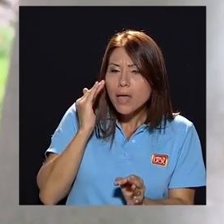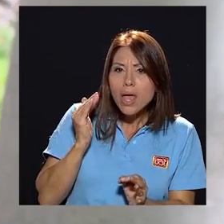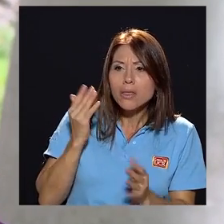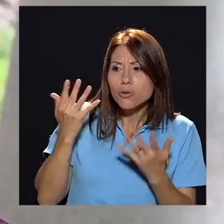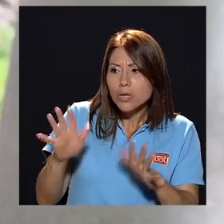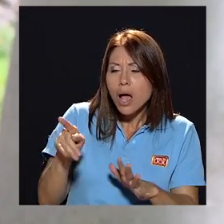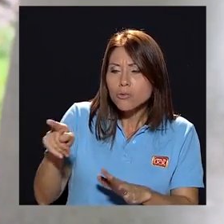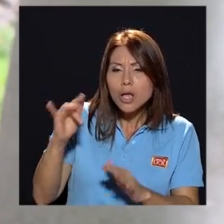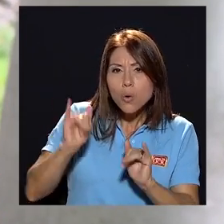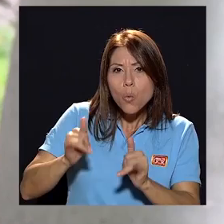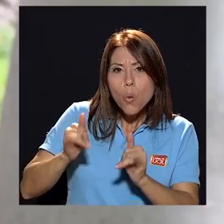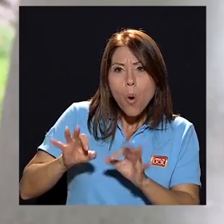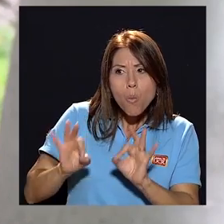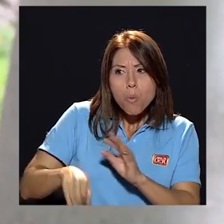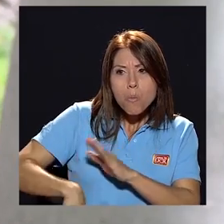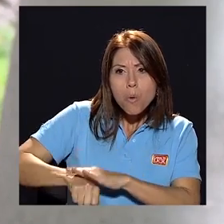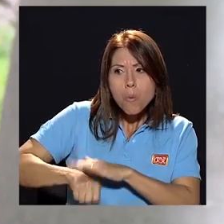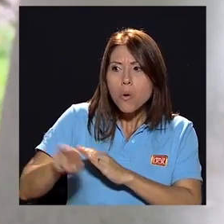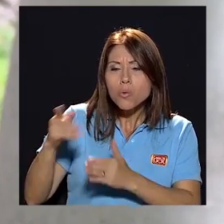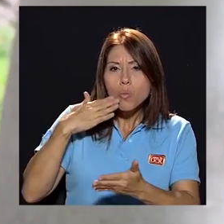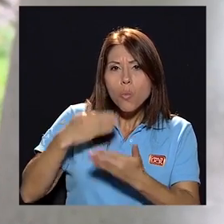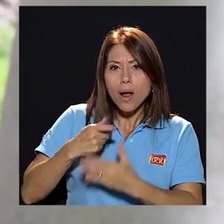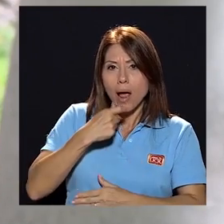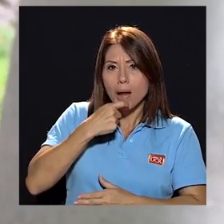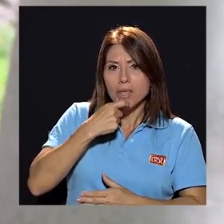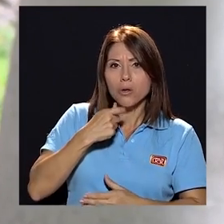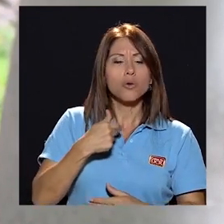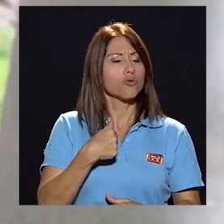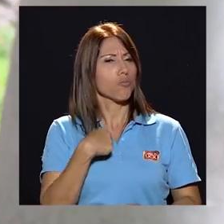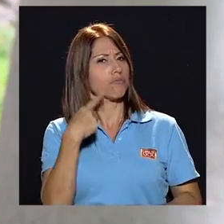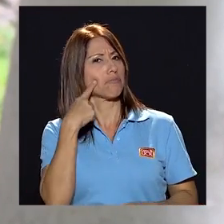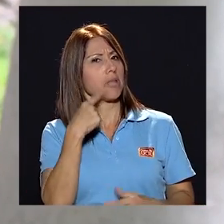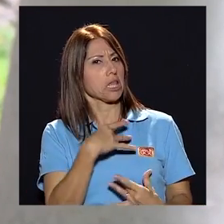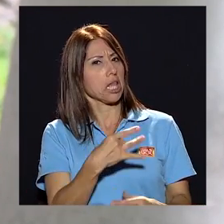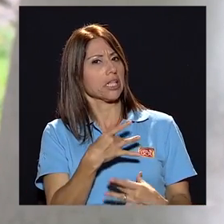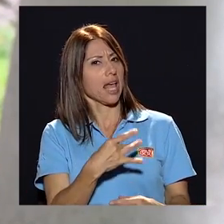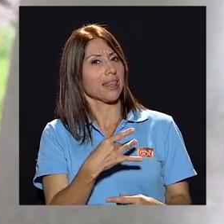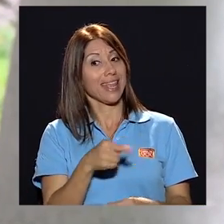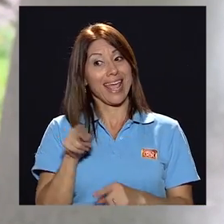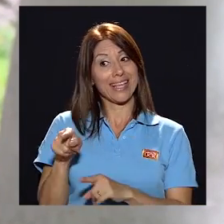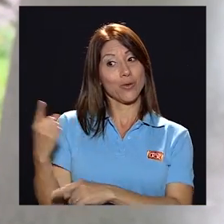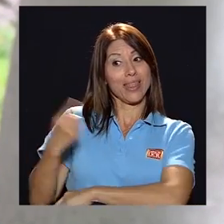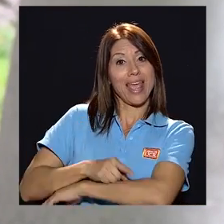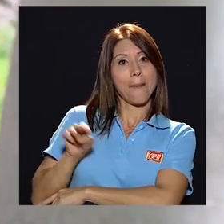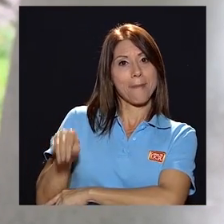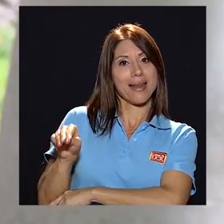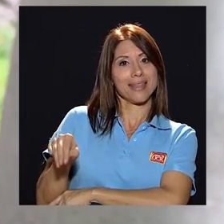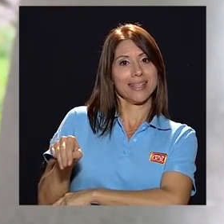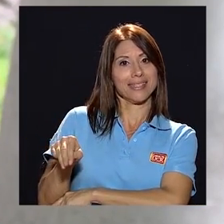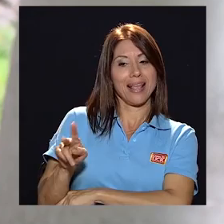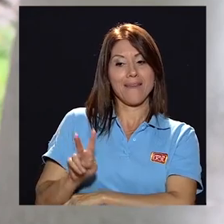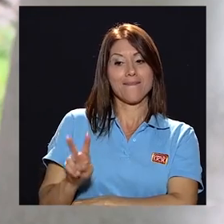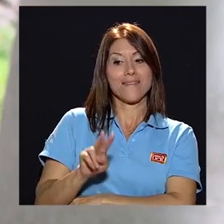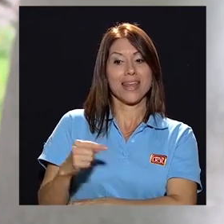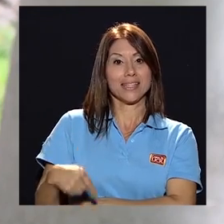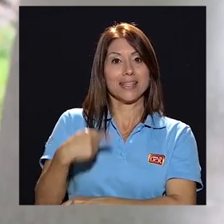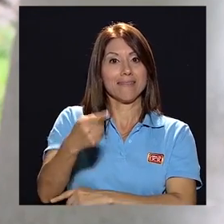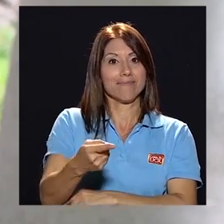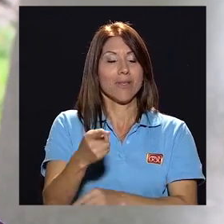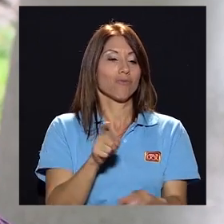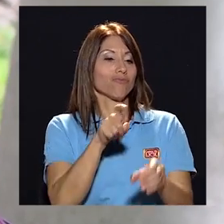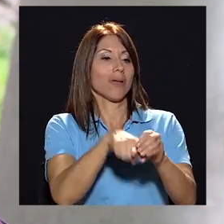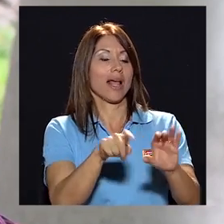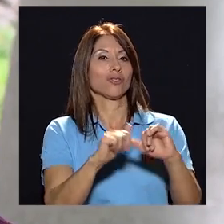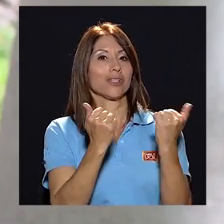conocimiento jugaste serías un buen árbitro mira está interesante eso fue un martes el viernes estaba en la asociación de ellos